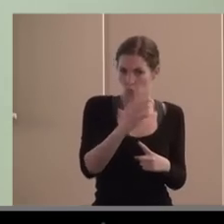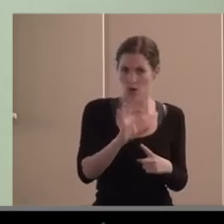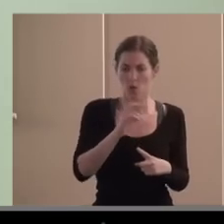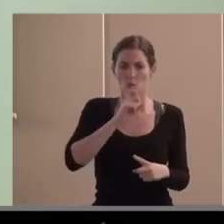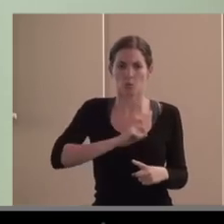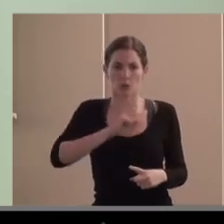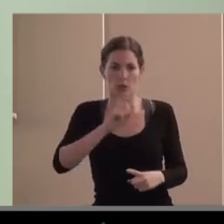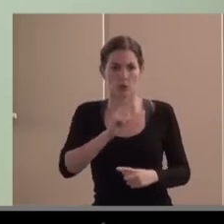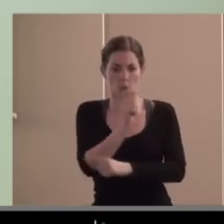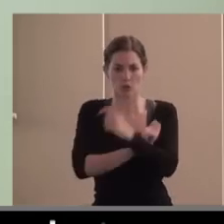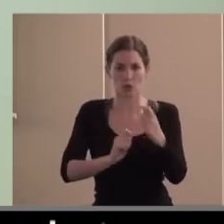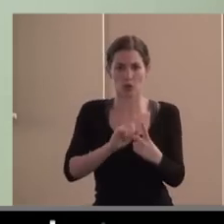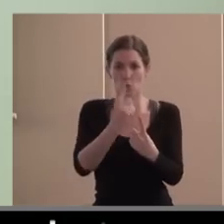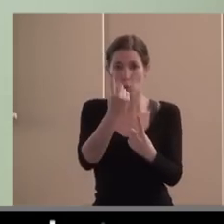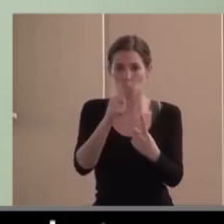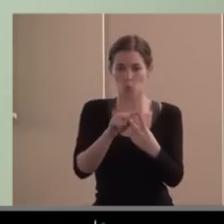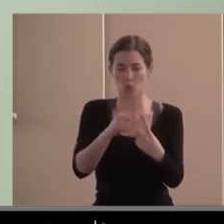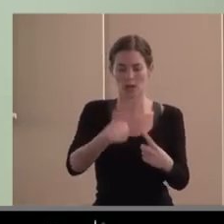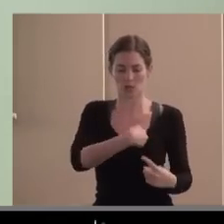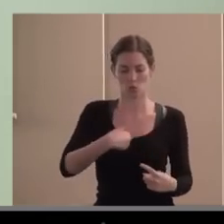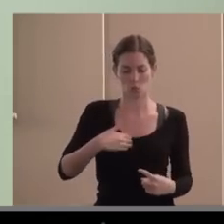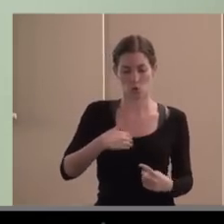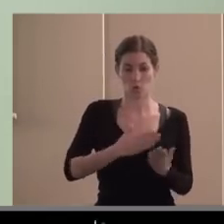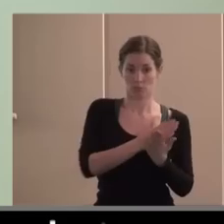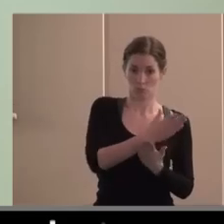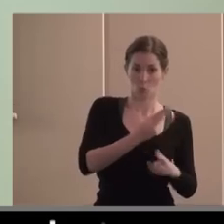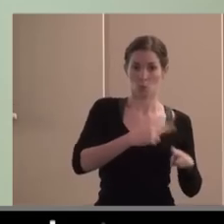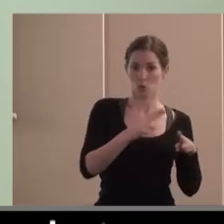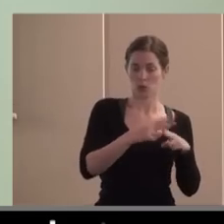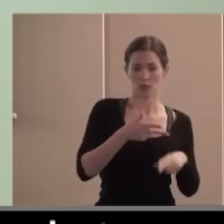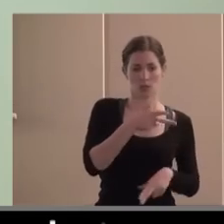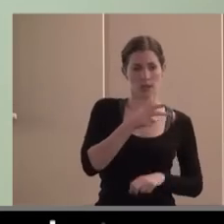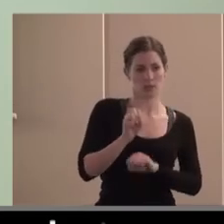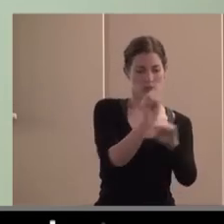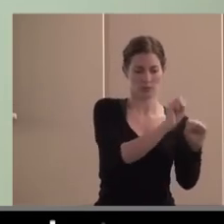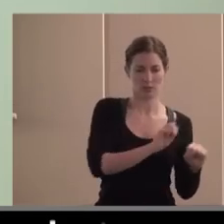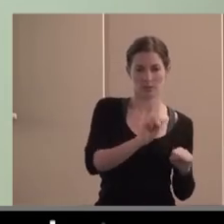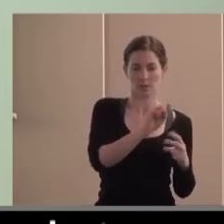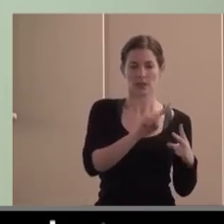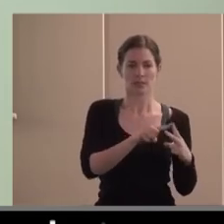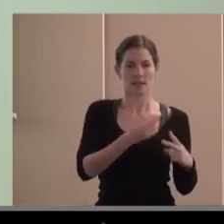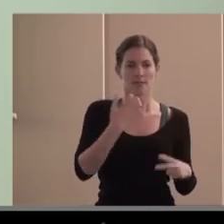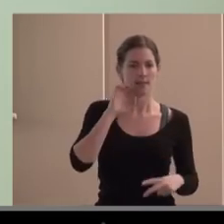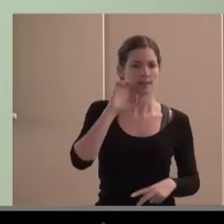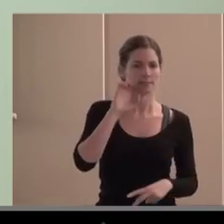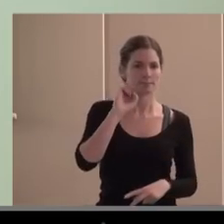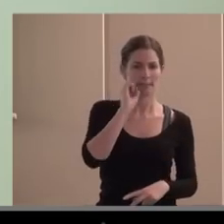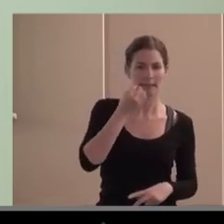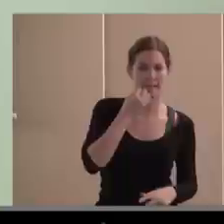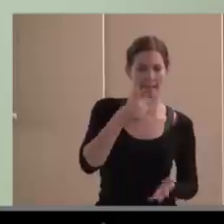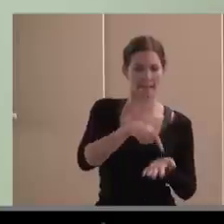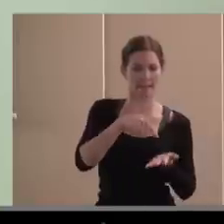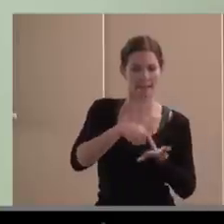políticas, de defender derechos, de plantear quejas, de denuncia, de